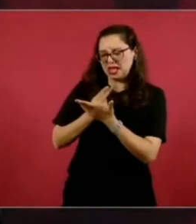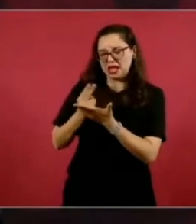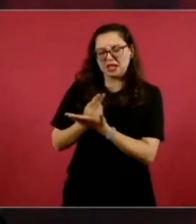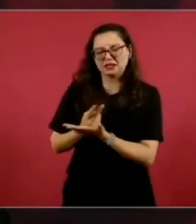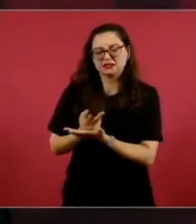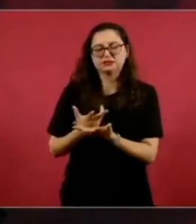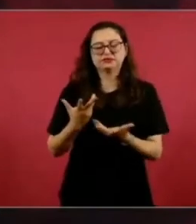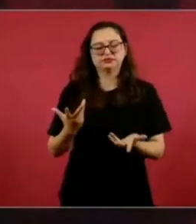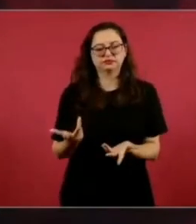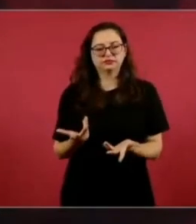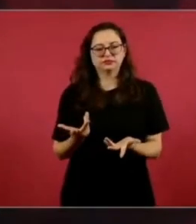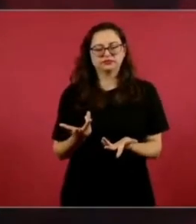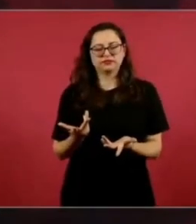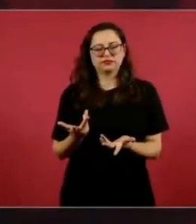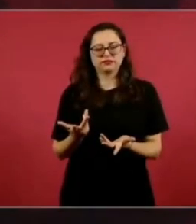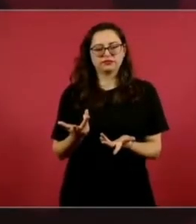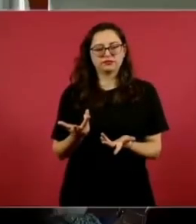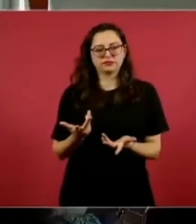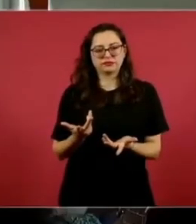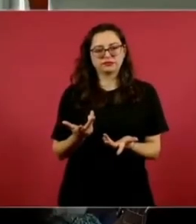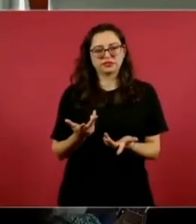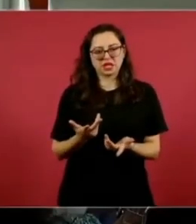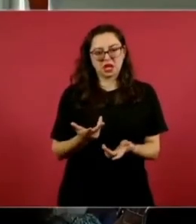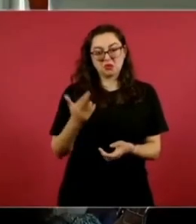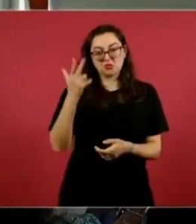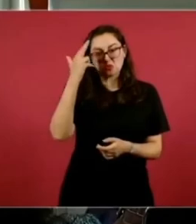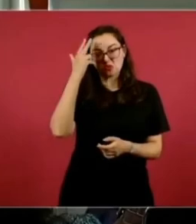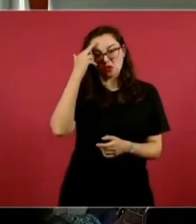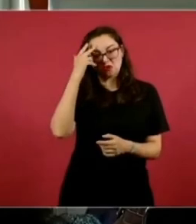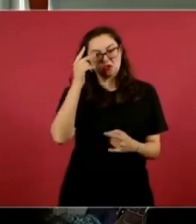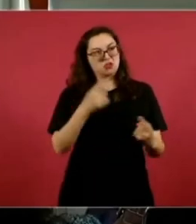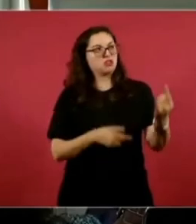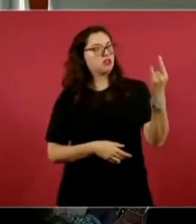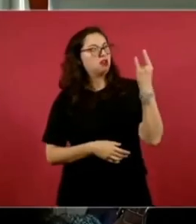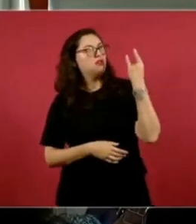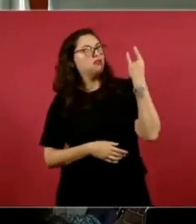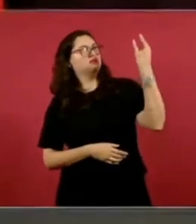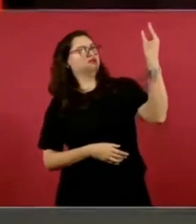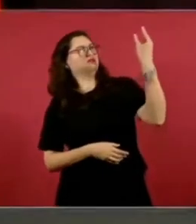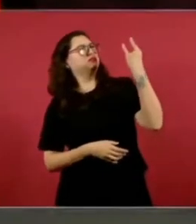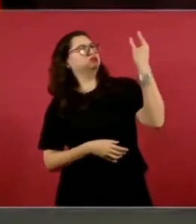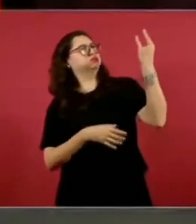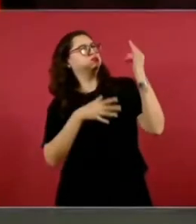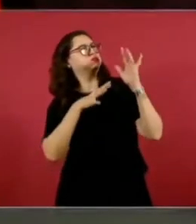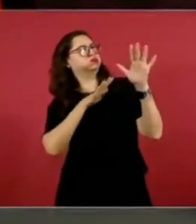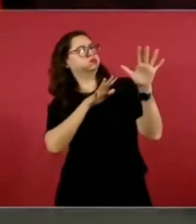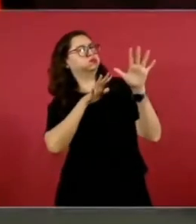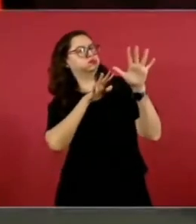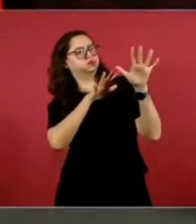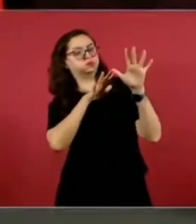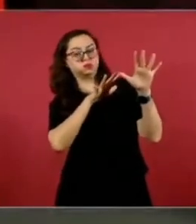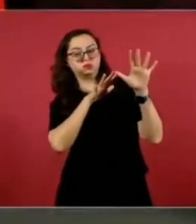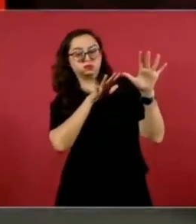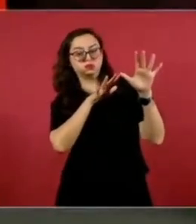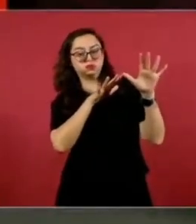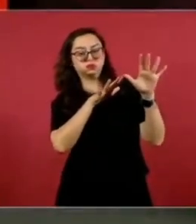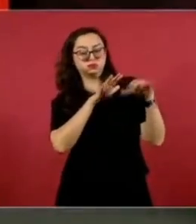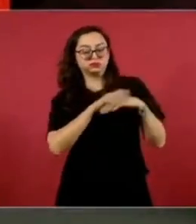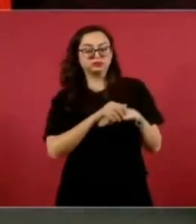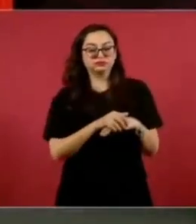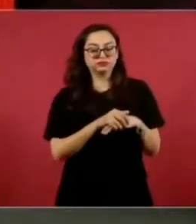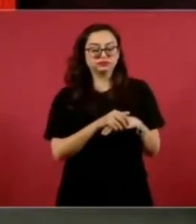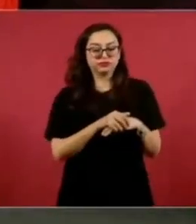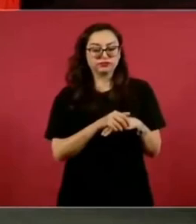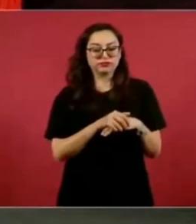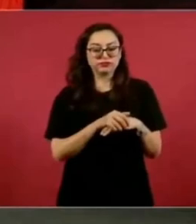como gigante a Porfirio Díaz, y hay una caricatura donde